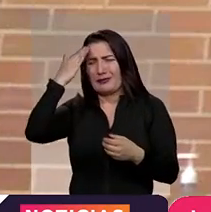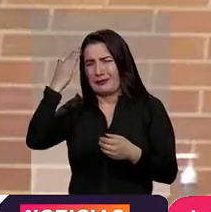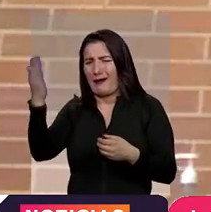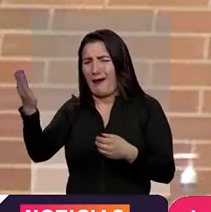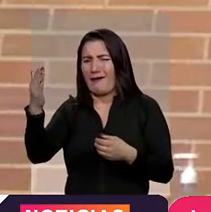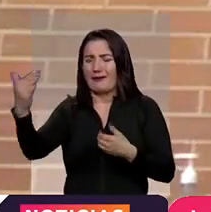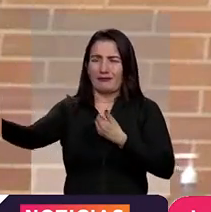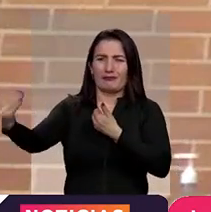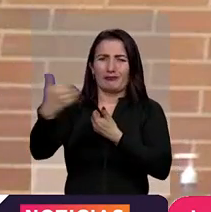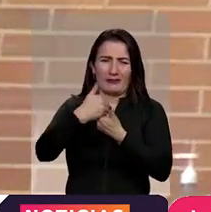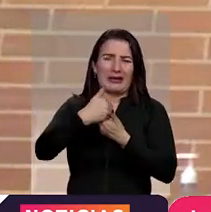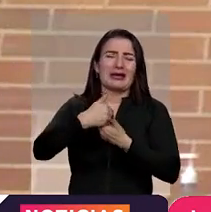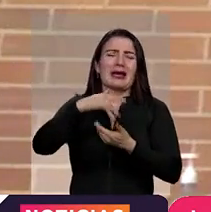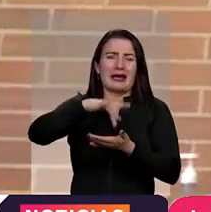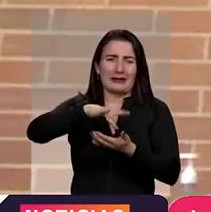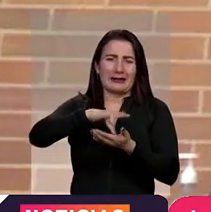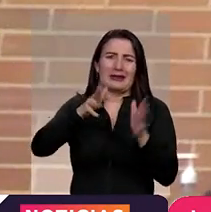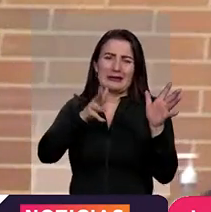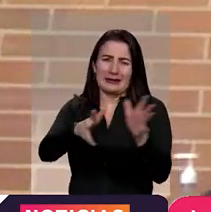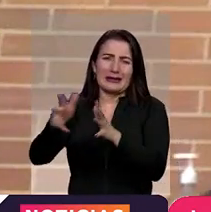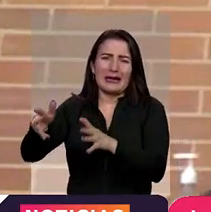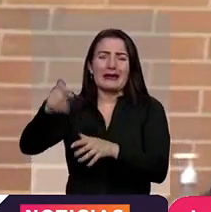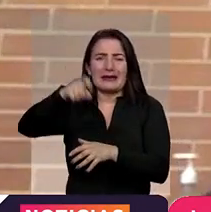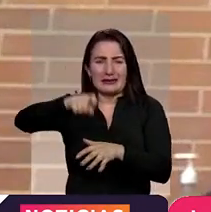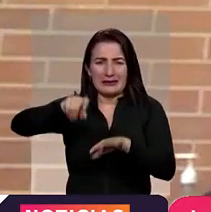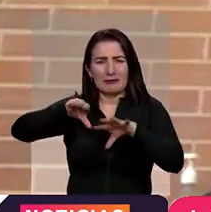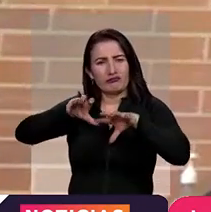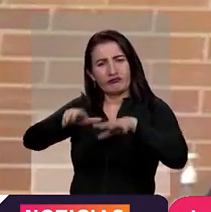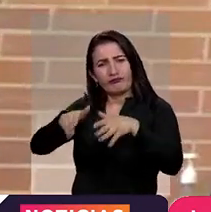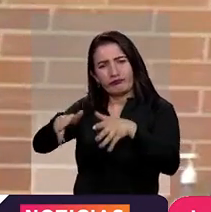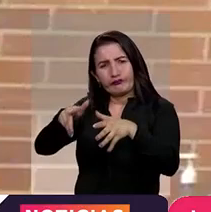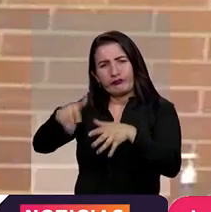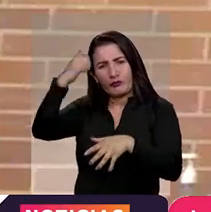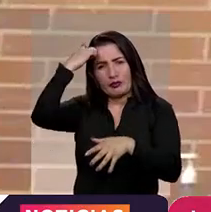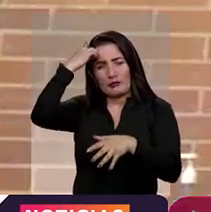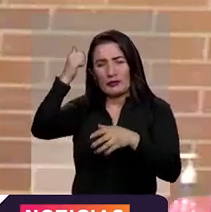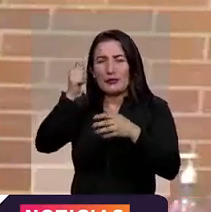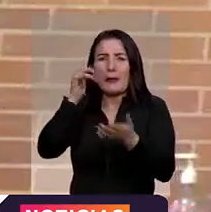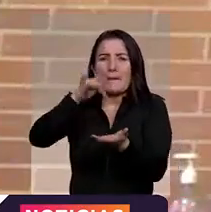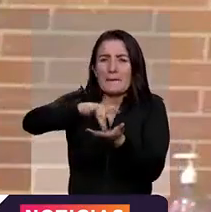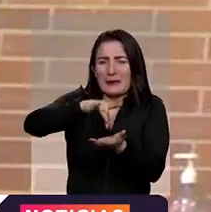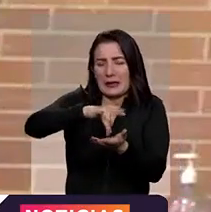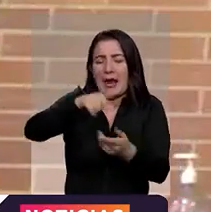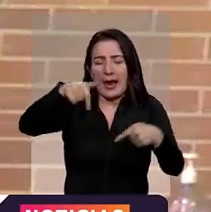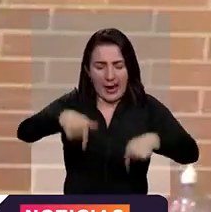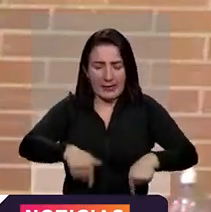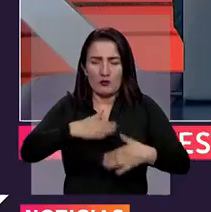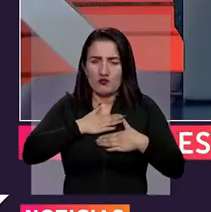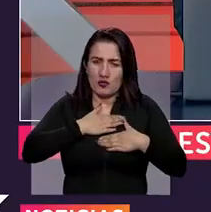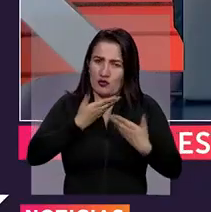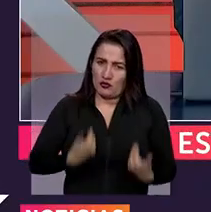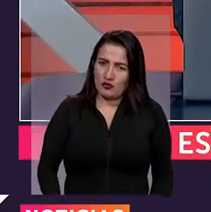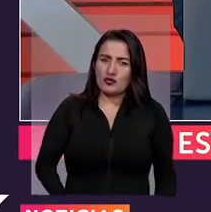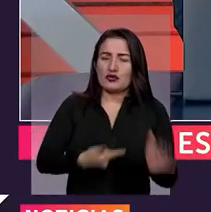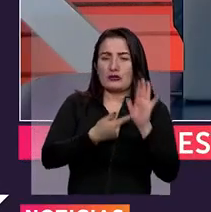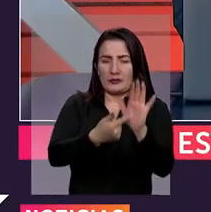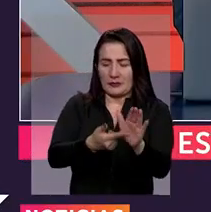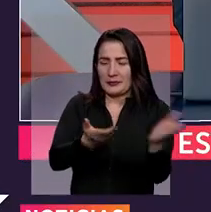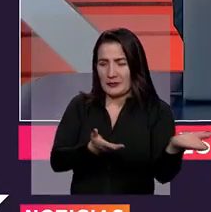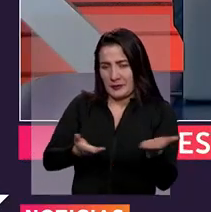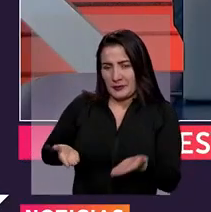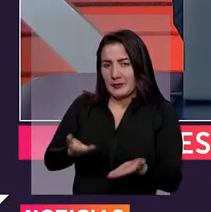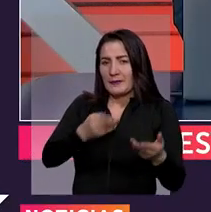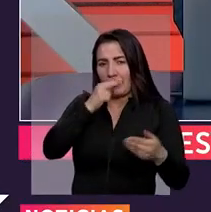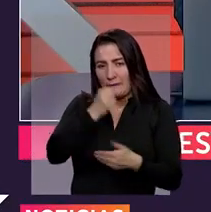nuestros alumnos nos necesitan, que ellos, los niños necesitan de los maestros. Y aquí estaremos, aquí estamos los maestros recibiendo a los